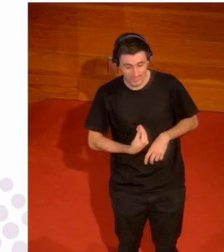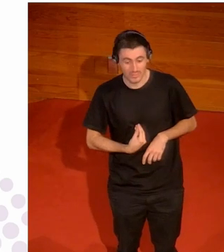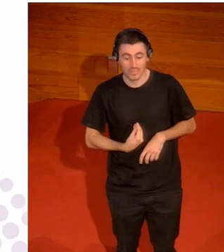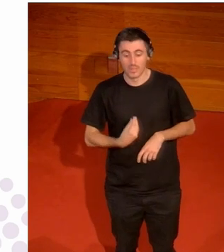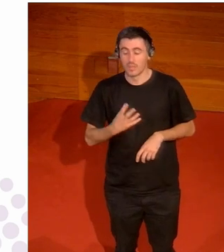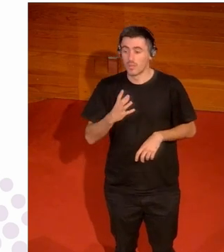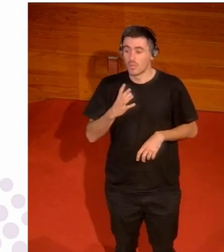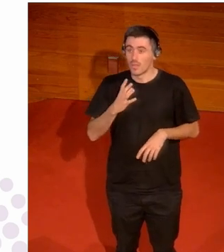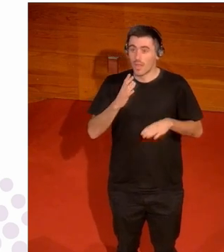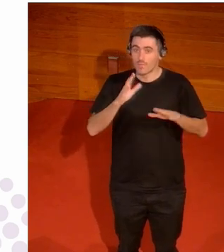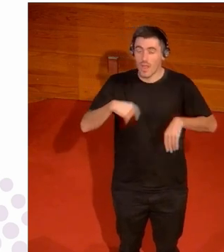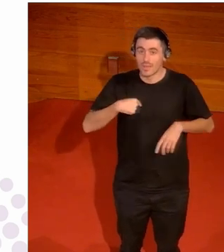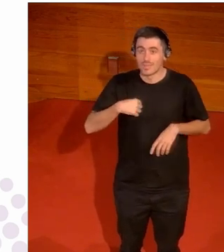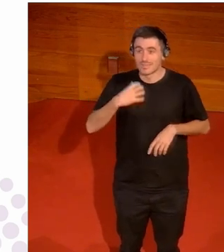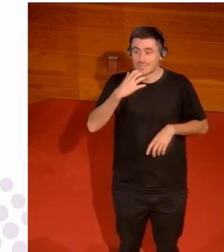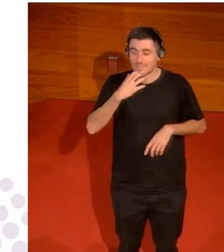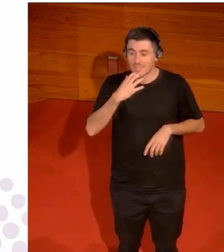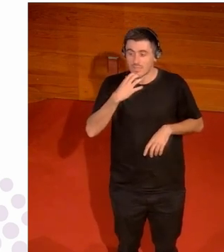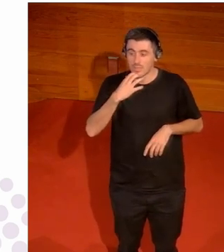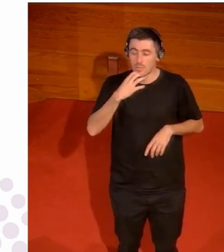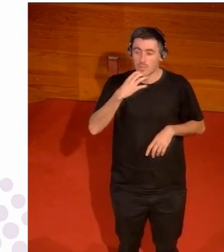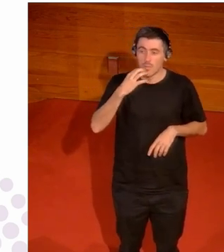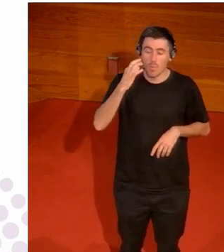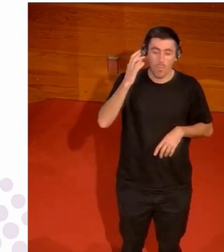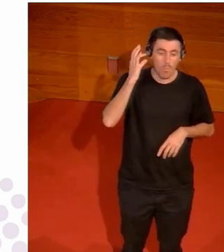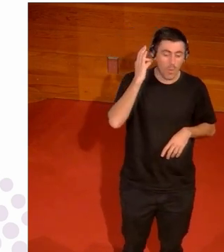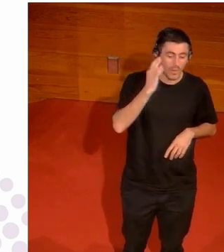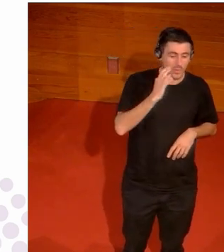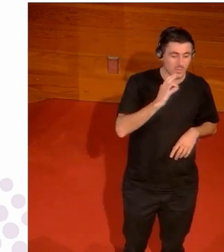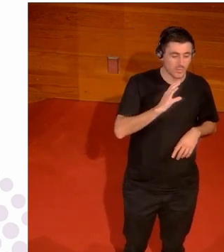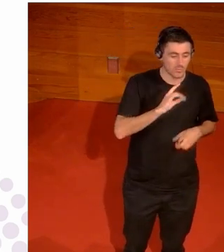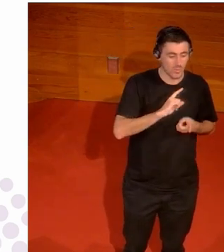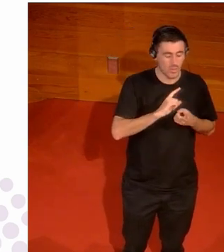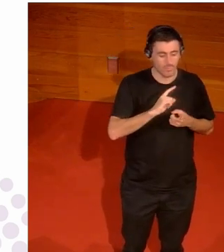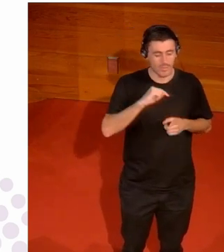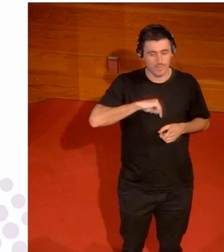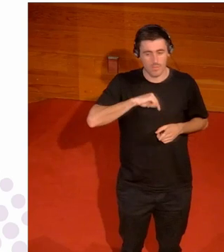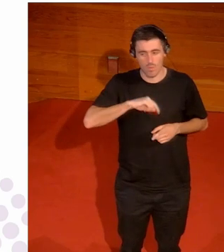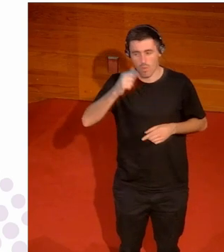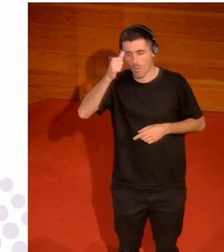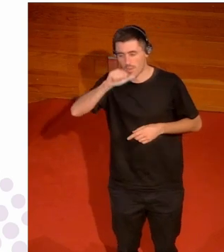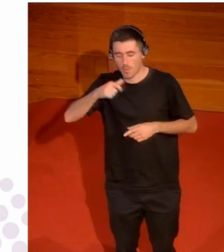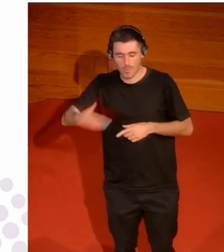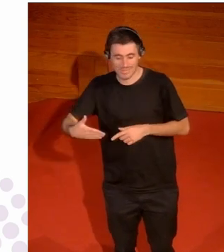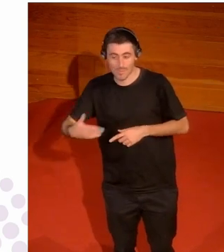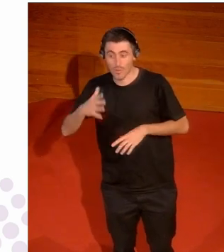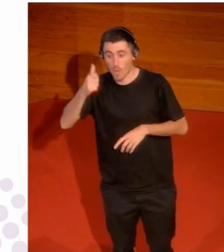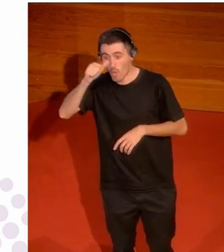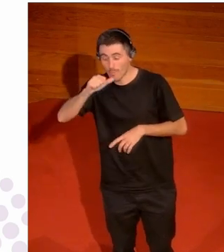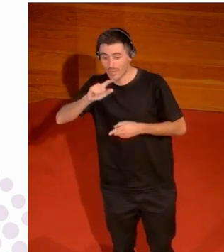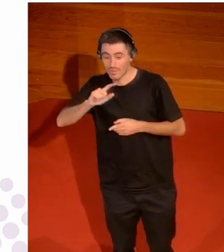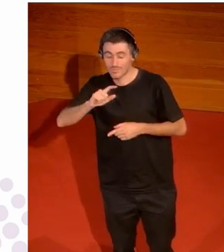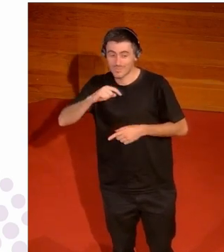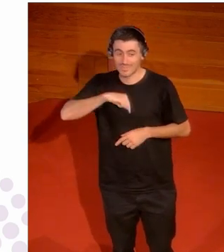pasan a hombres no hay ningún problema pero de aquellos hombres que se sienten mujeres que tienen todo el derecho del mundo si que hay un problema en el mundo del